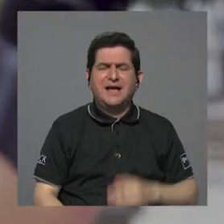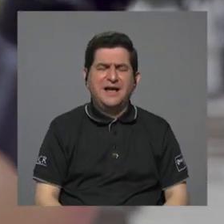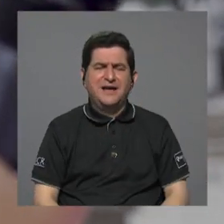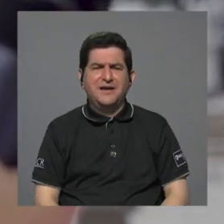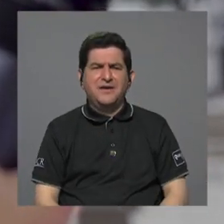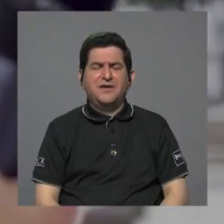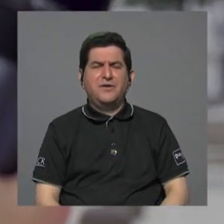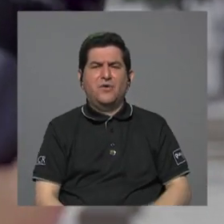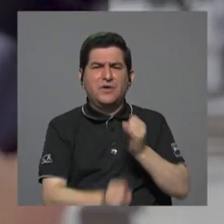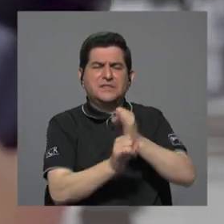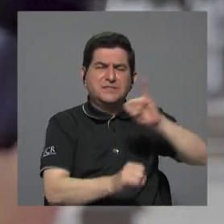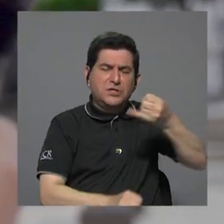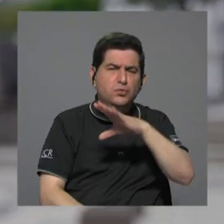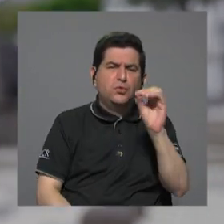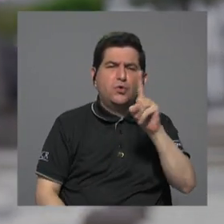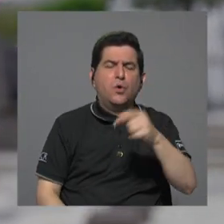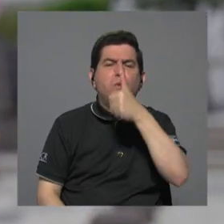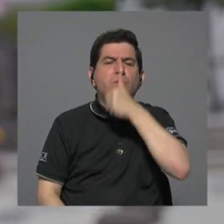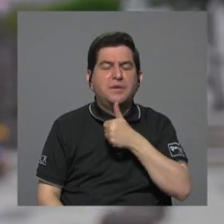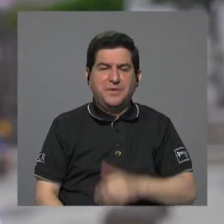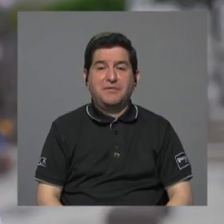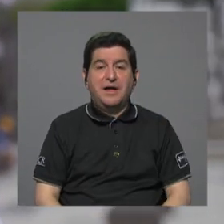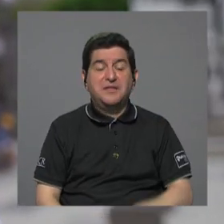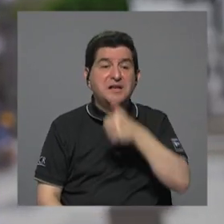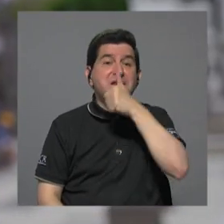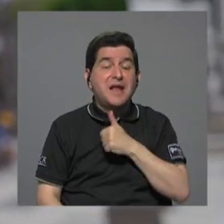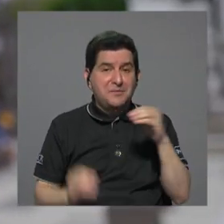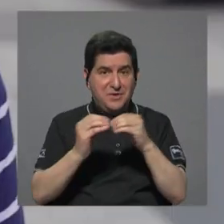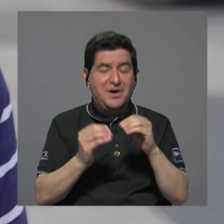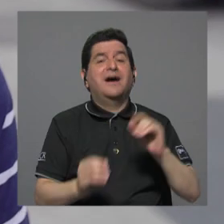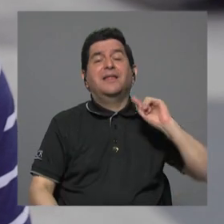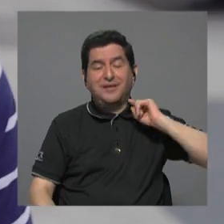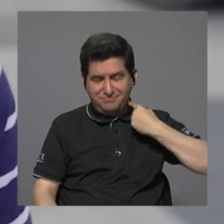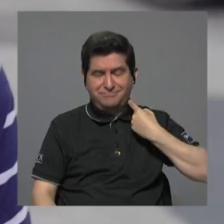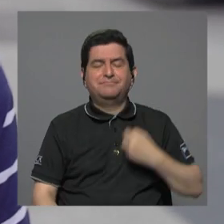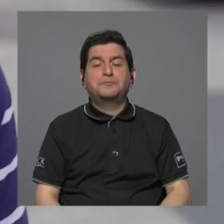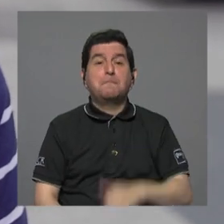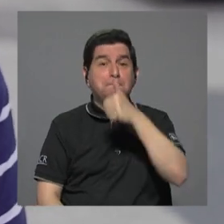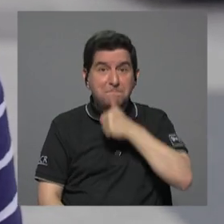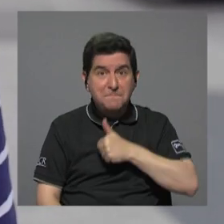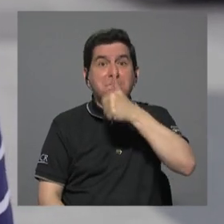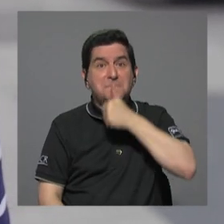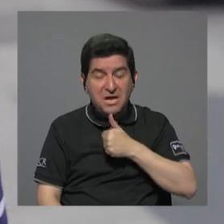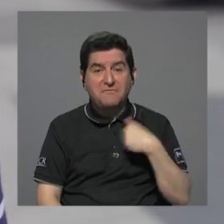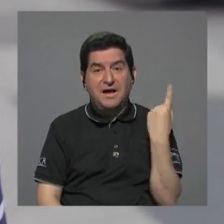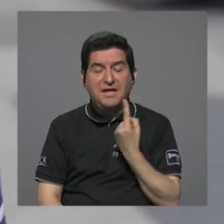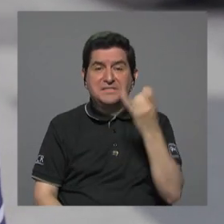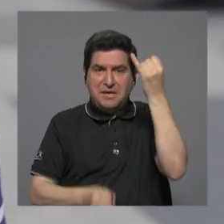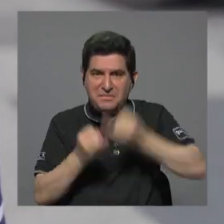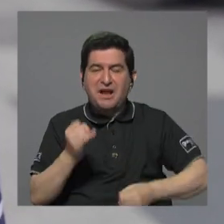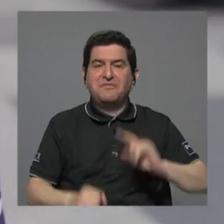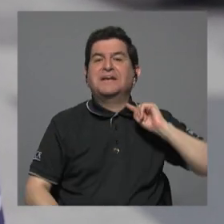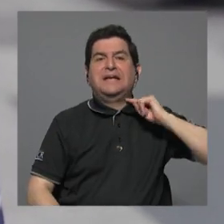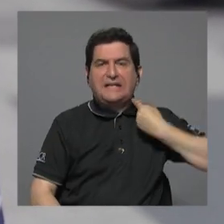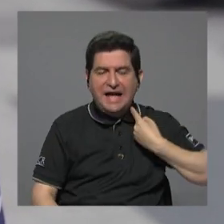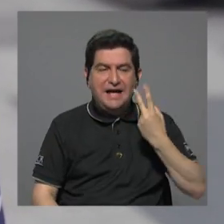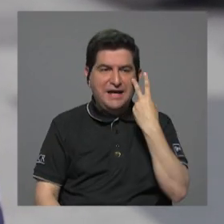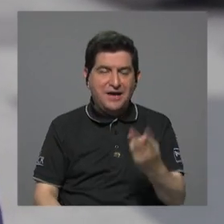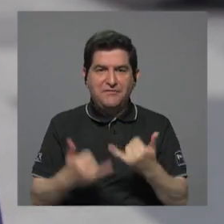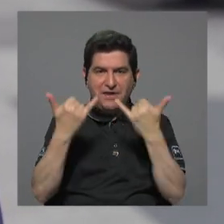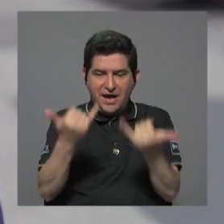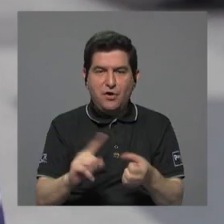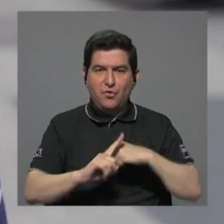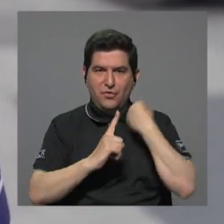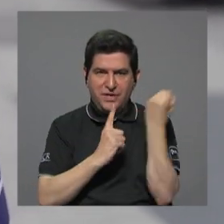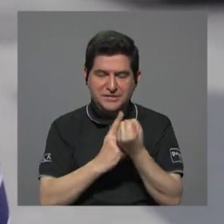una privada? efectivamente la privada es más cara la privada siempre al final sale cara vea lo que vivimos